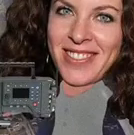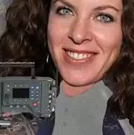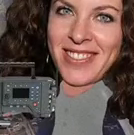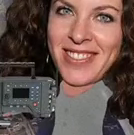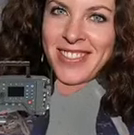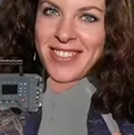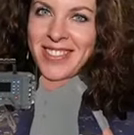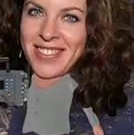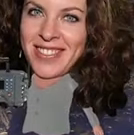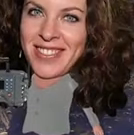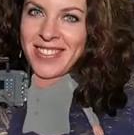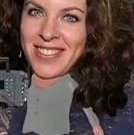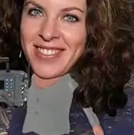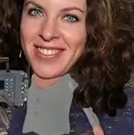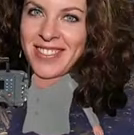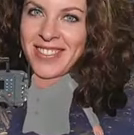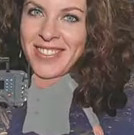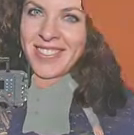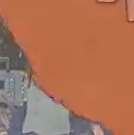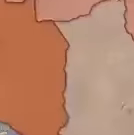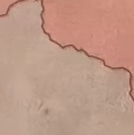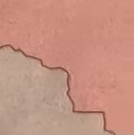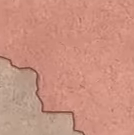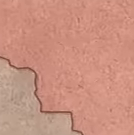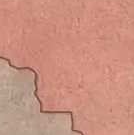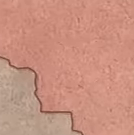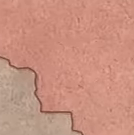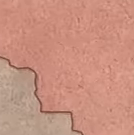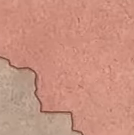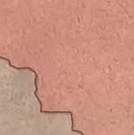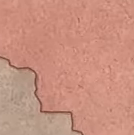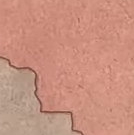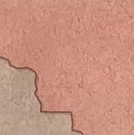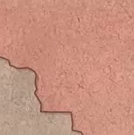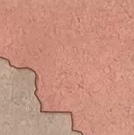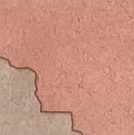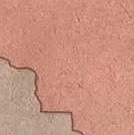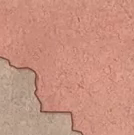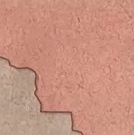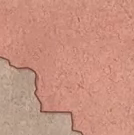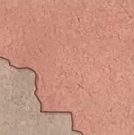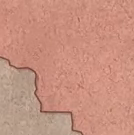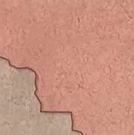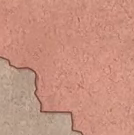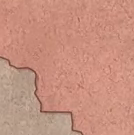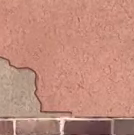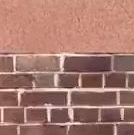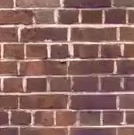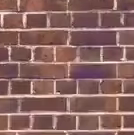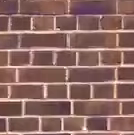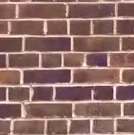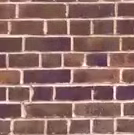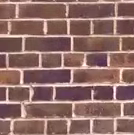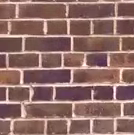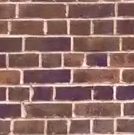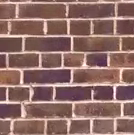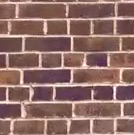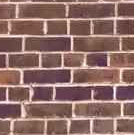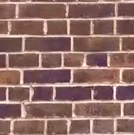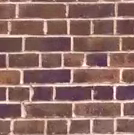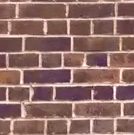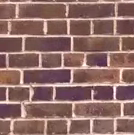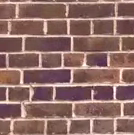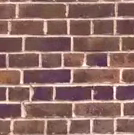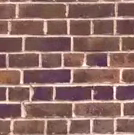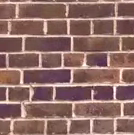cine. Magali Solier era entonces una joven de 18 años de guantayacucho. De niña practicó